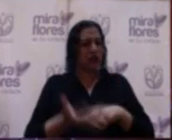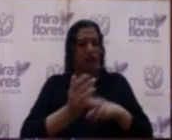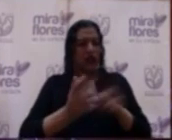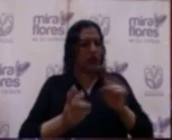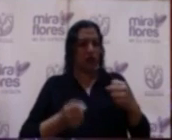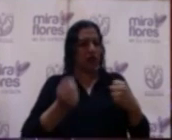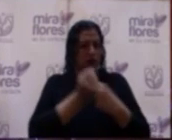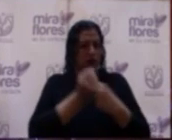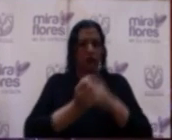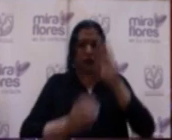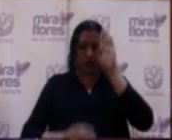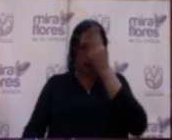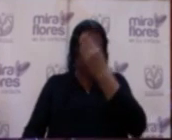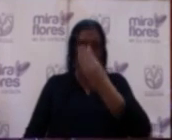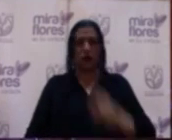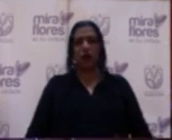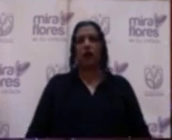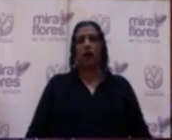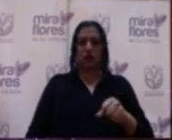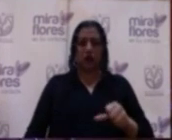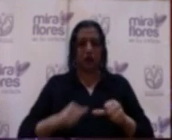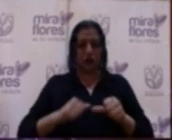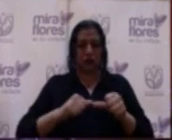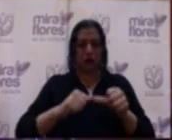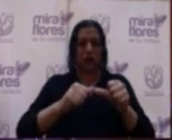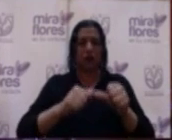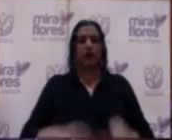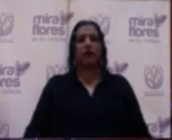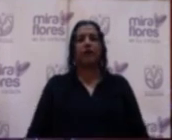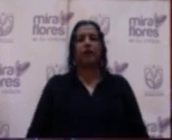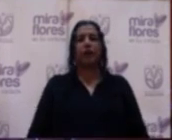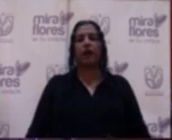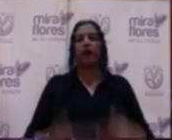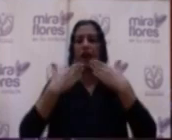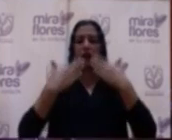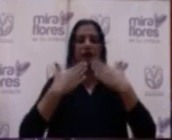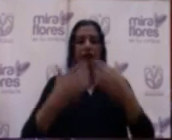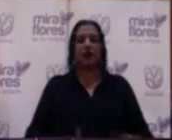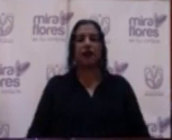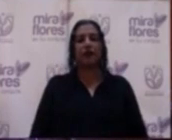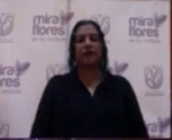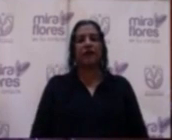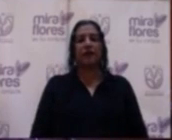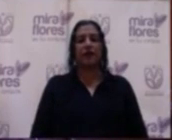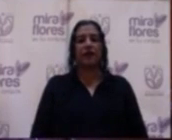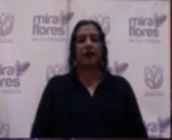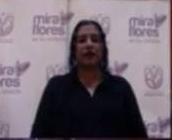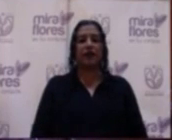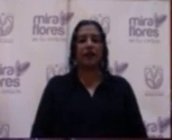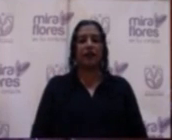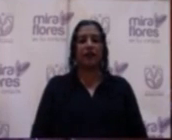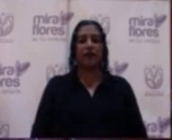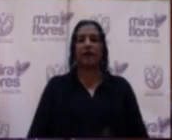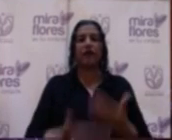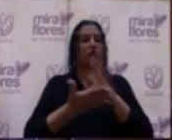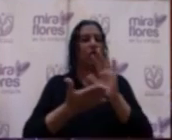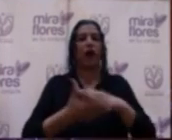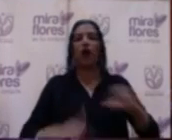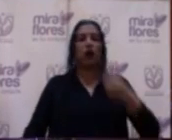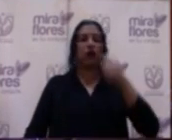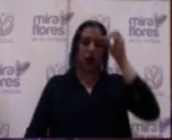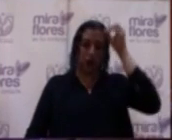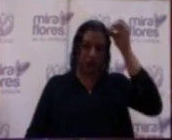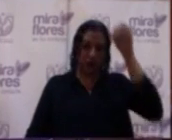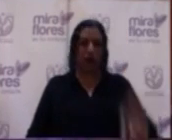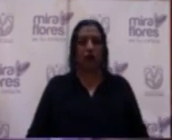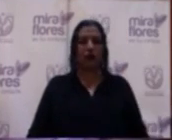los bomberos? No, sí, lo apoyamos a los bomberos, pero el Estado también tiene que tener un problema. Gracias. Muy bien, vamos entonces a proceder, si no hay más intervenciones,